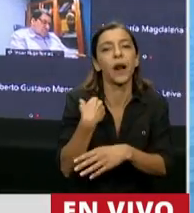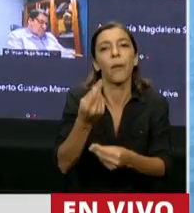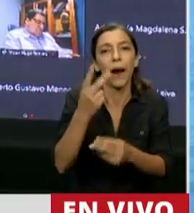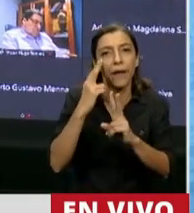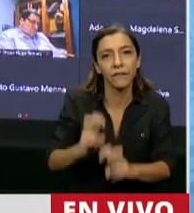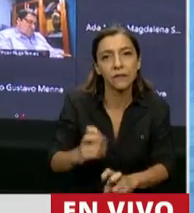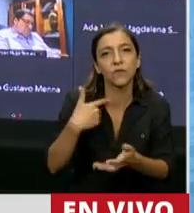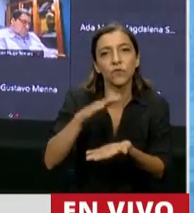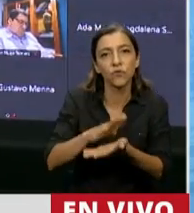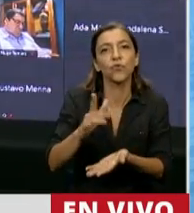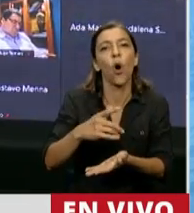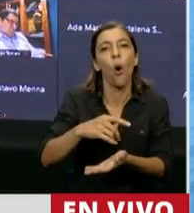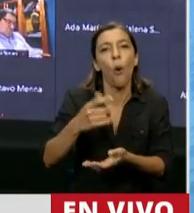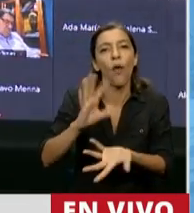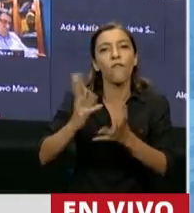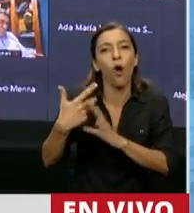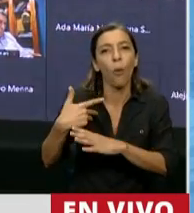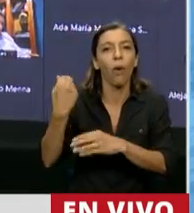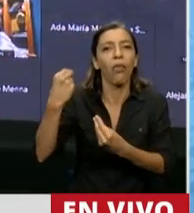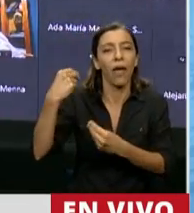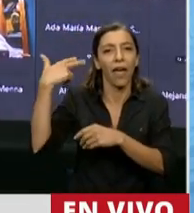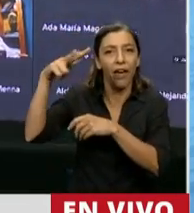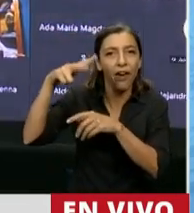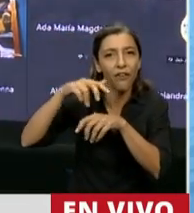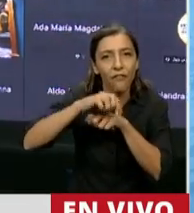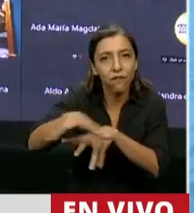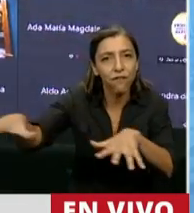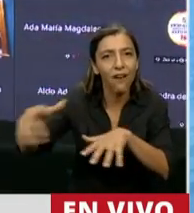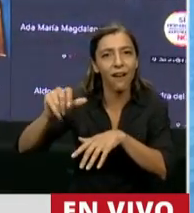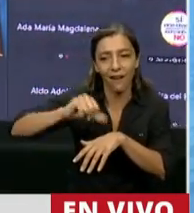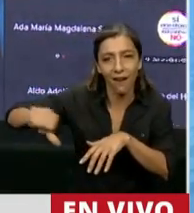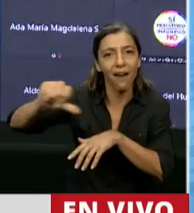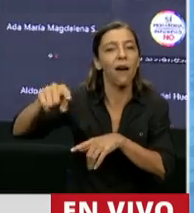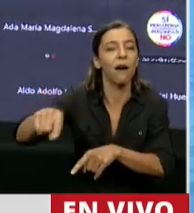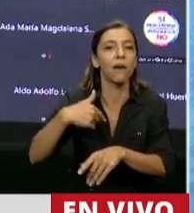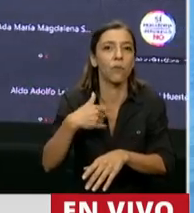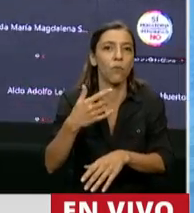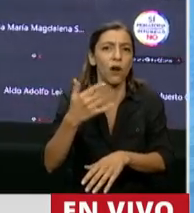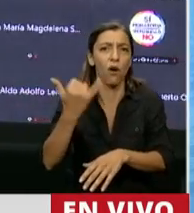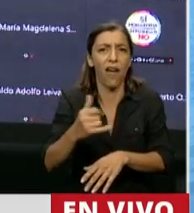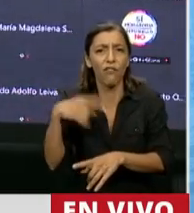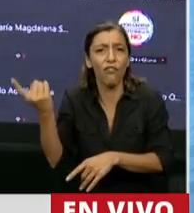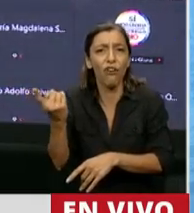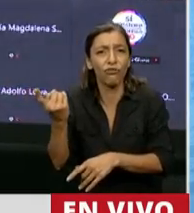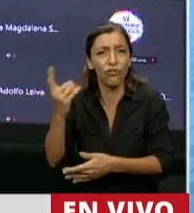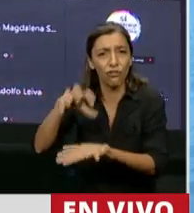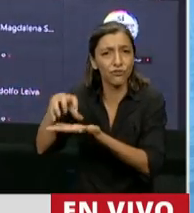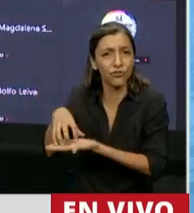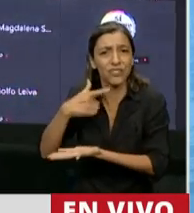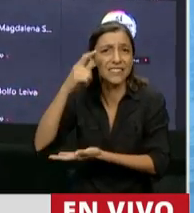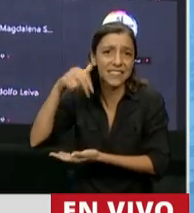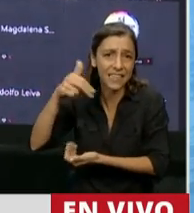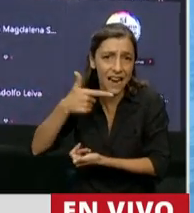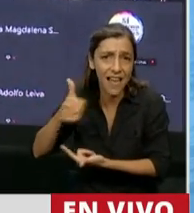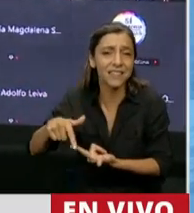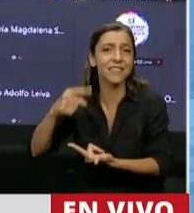una superposición, es una superposición de funciones, porque ya tenemos el CENAS, el INTA y el CONICET para que haga eso. Y la